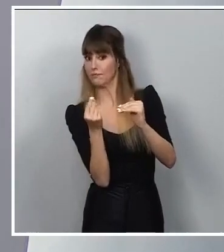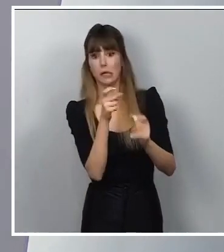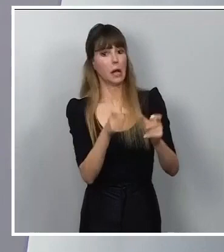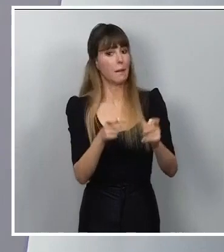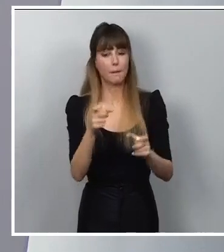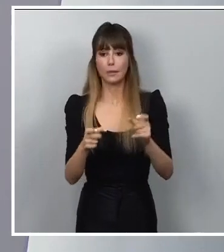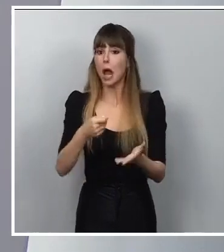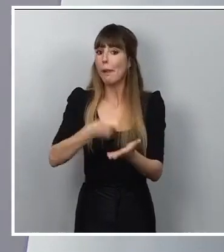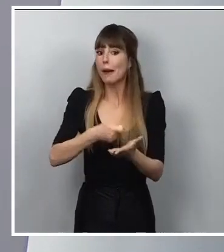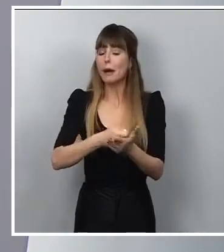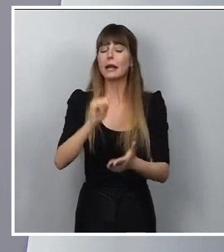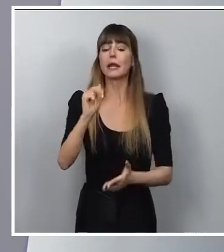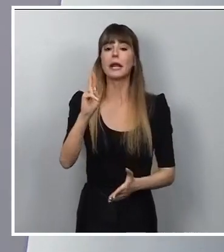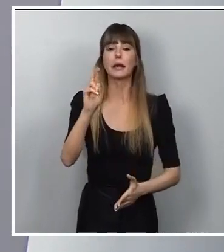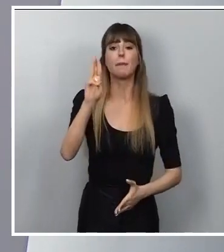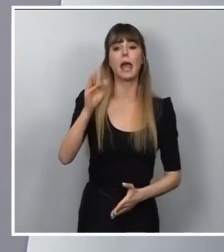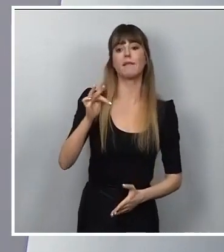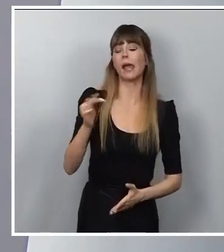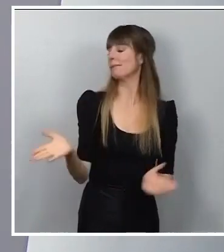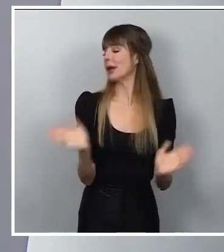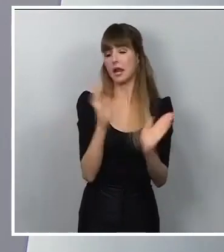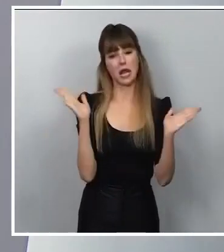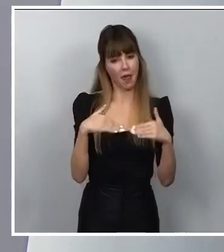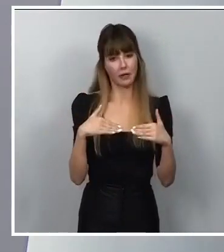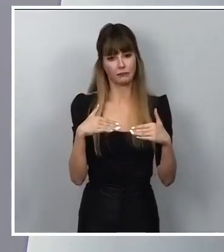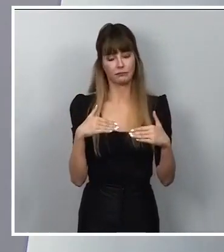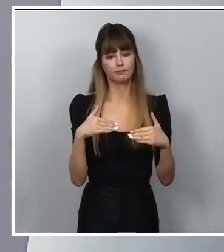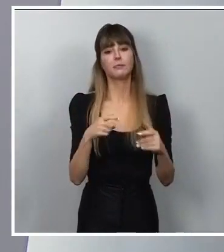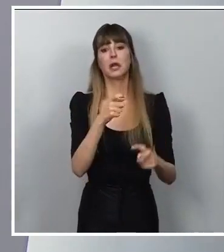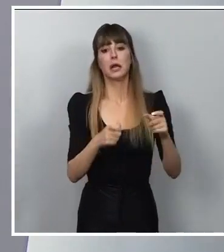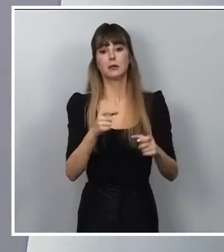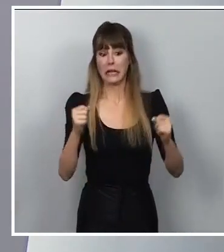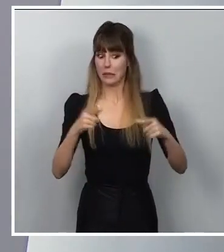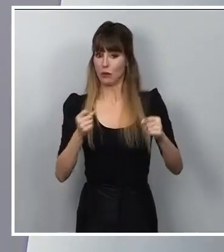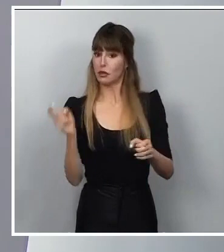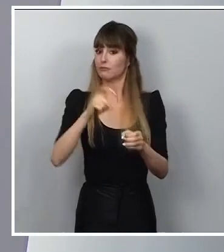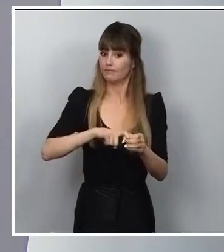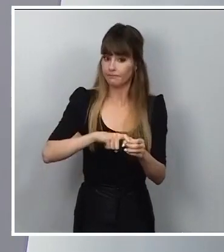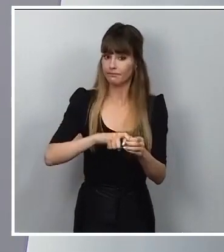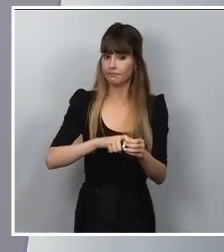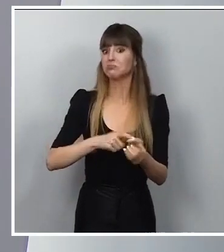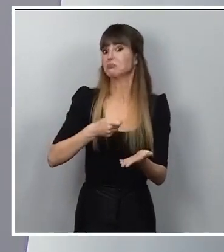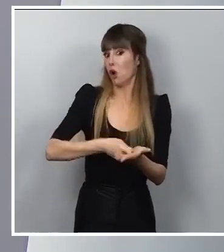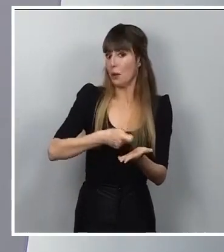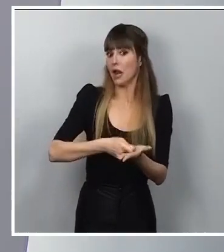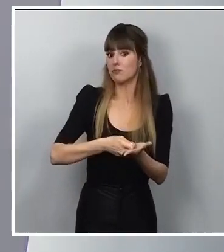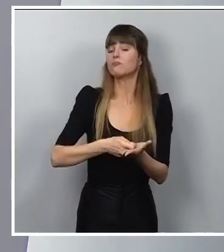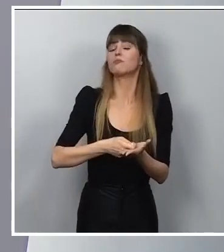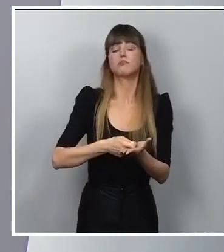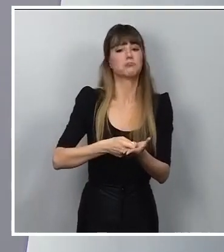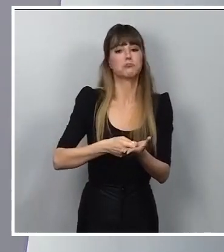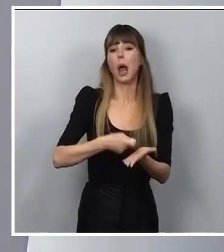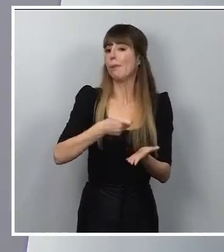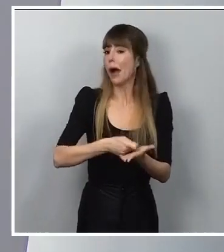pague el IRPF, o dicho de otra manera, los contribuyentes que cobran hasta ese umbral estén exentos